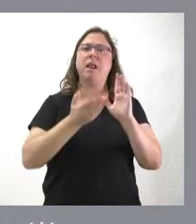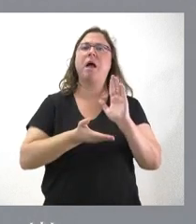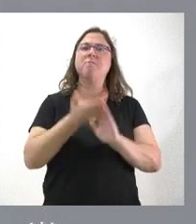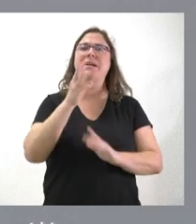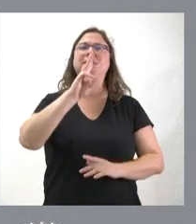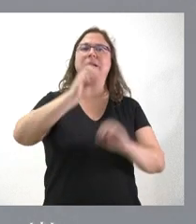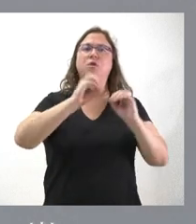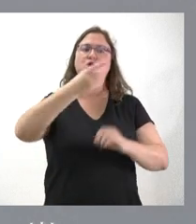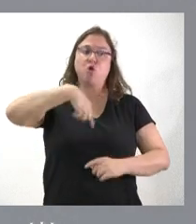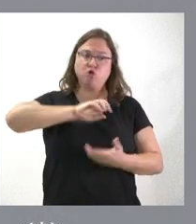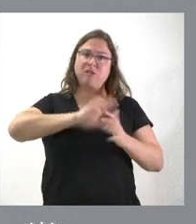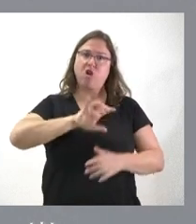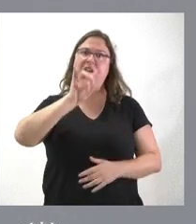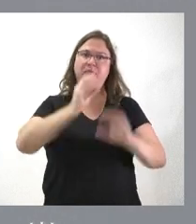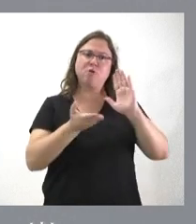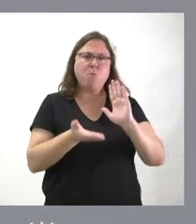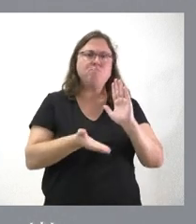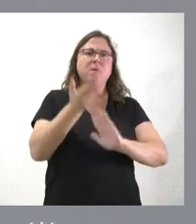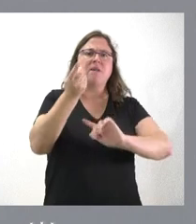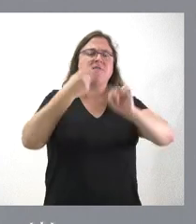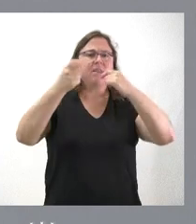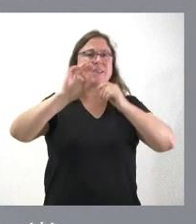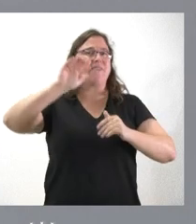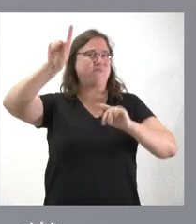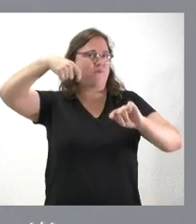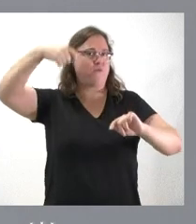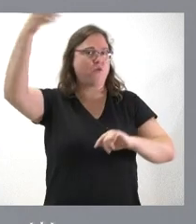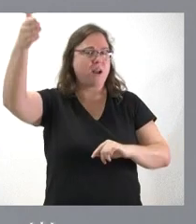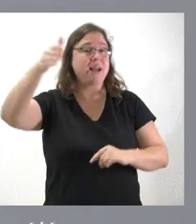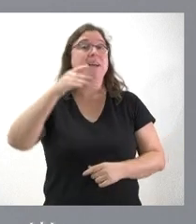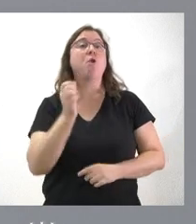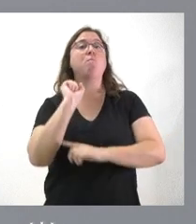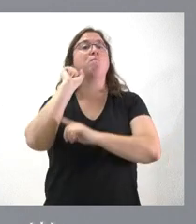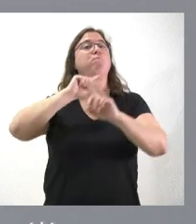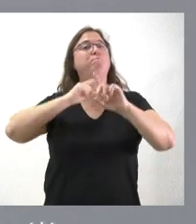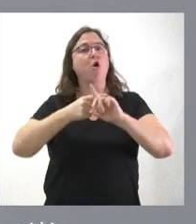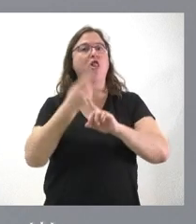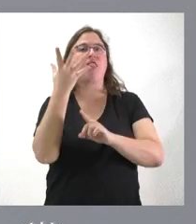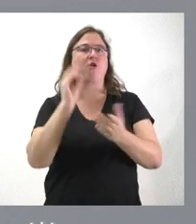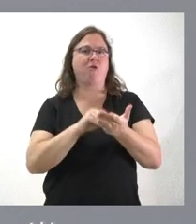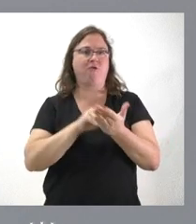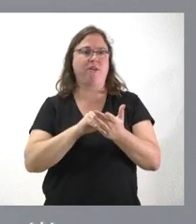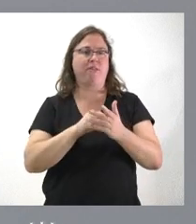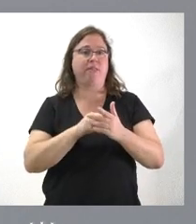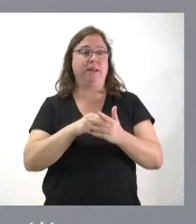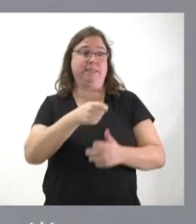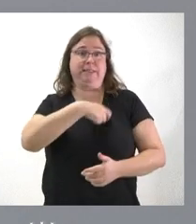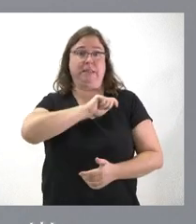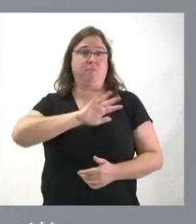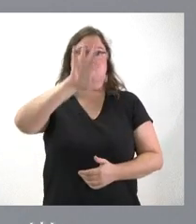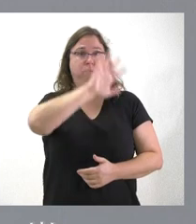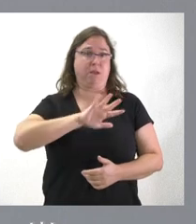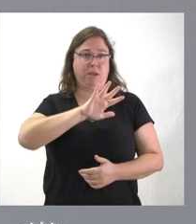crecimiento de las exportaciones en Castilla y León los siete primeros meses del año fue cinco veces superior a la media nacional.